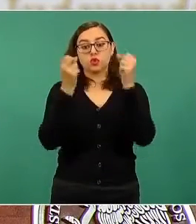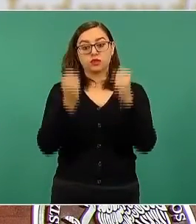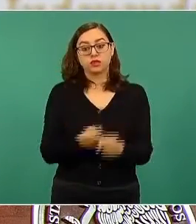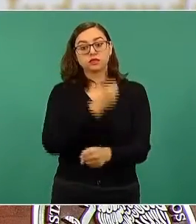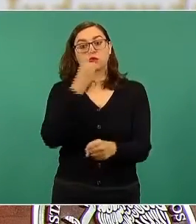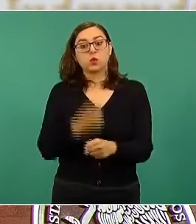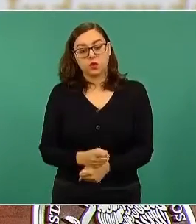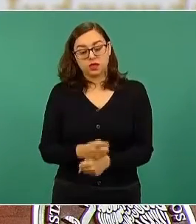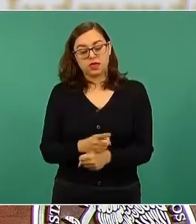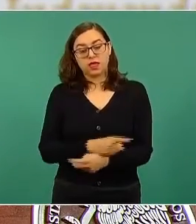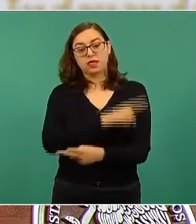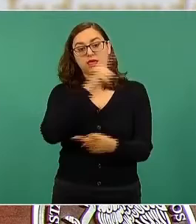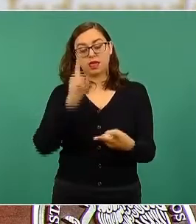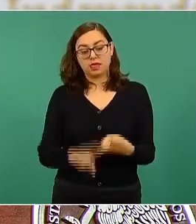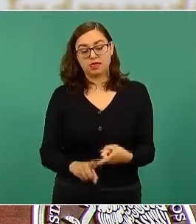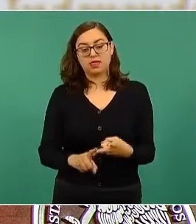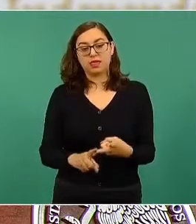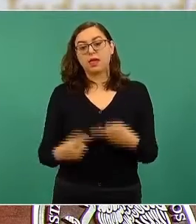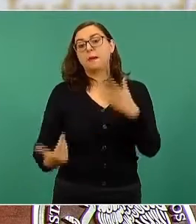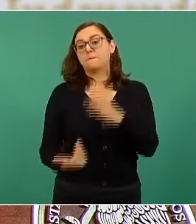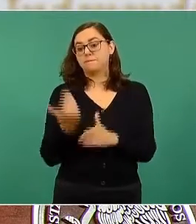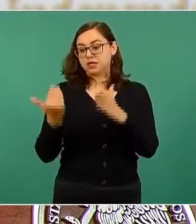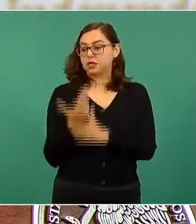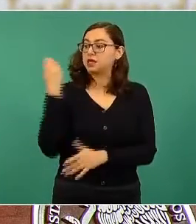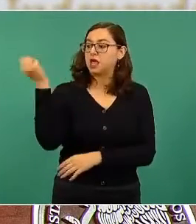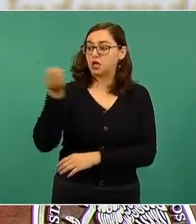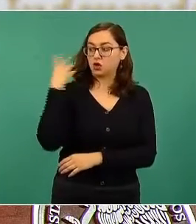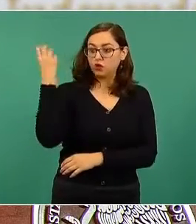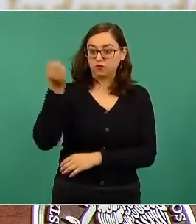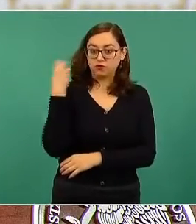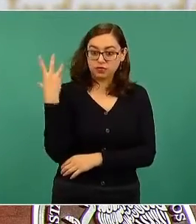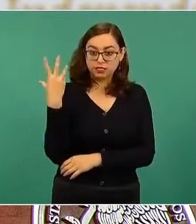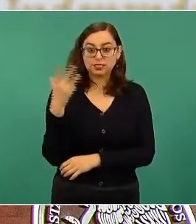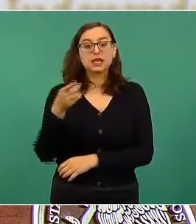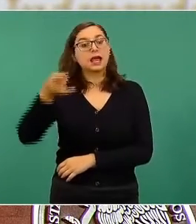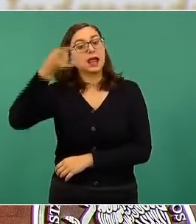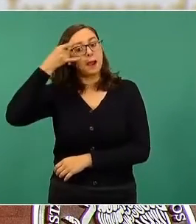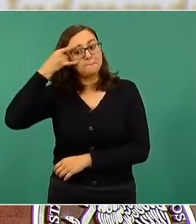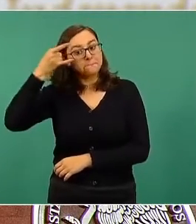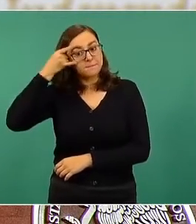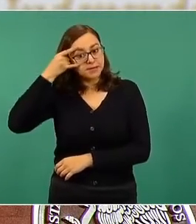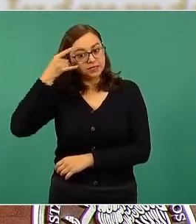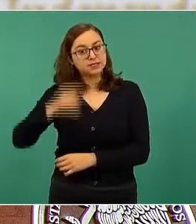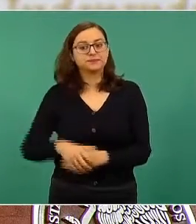seguridad y la conferencia.